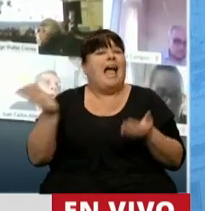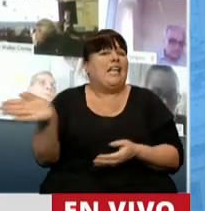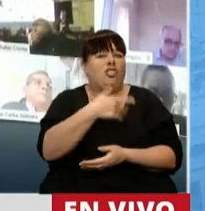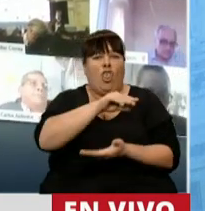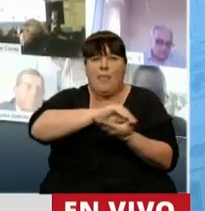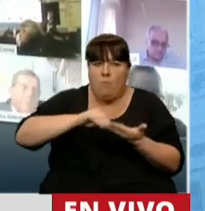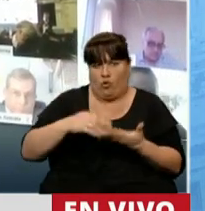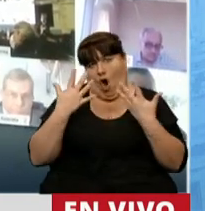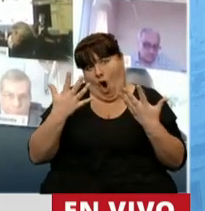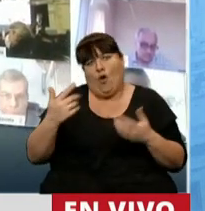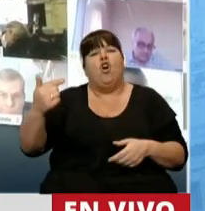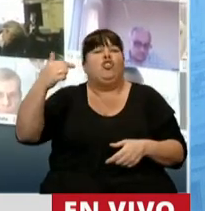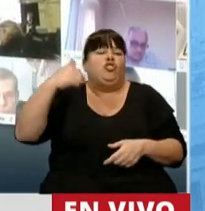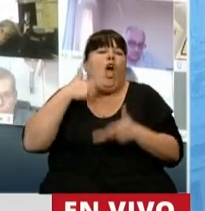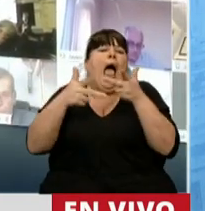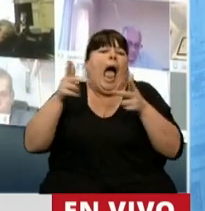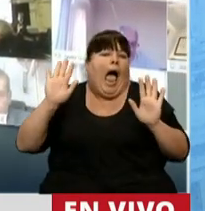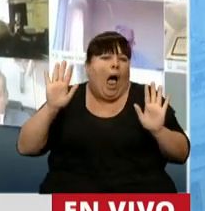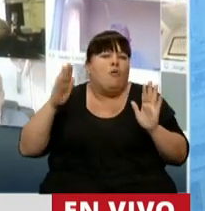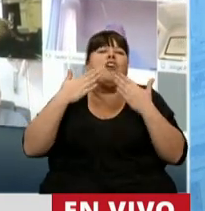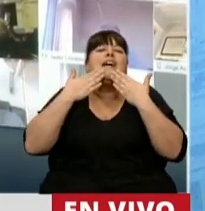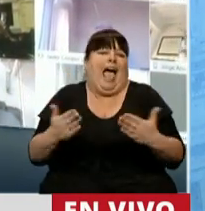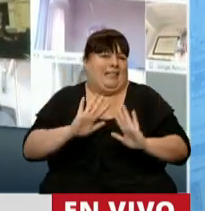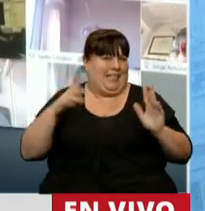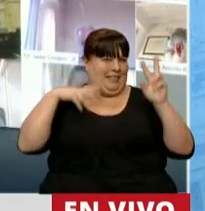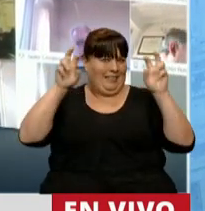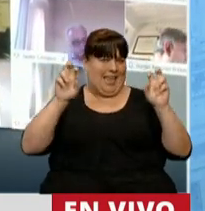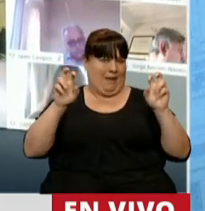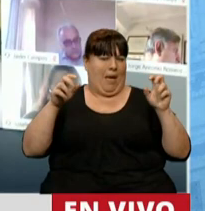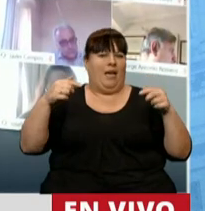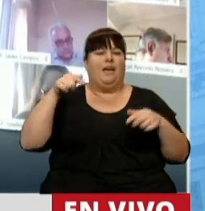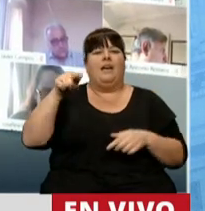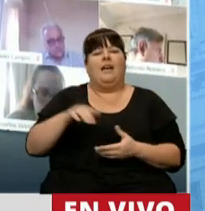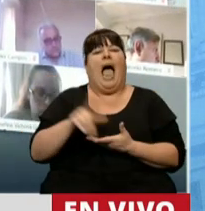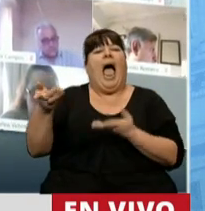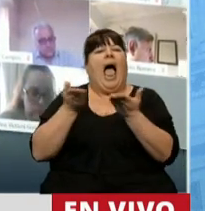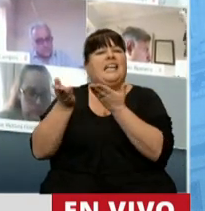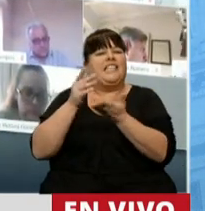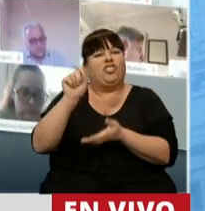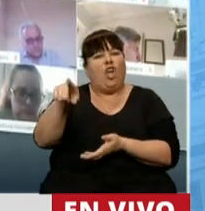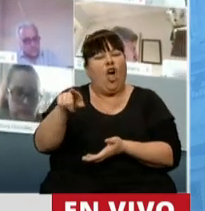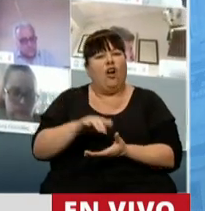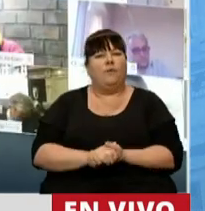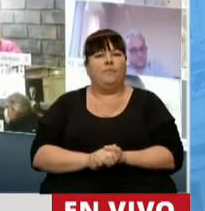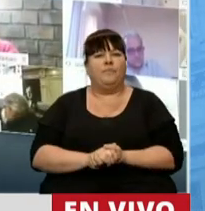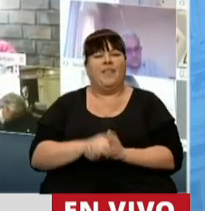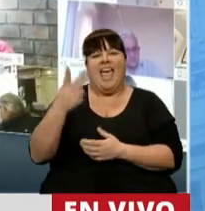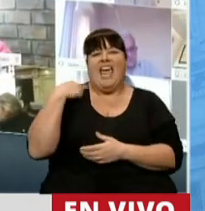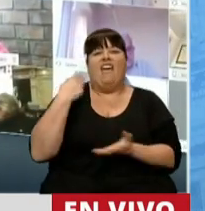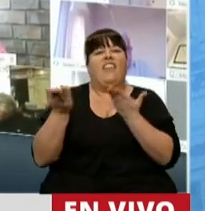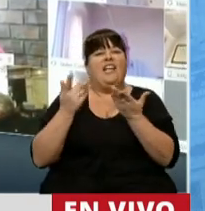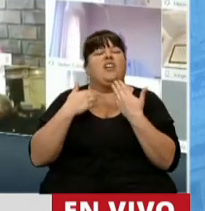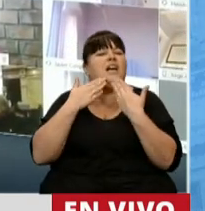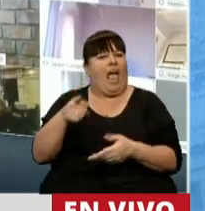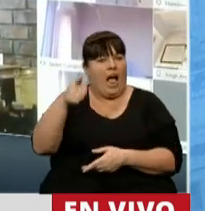los diputados, obviamente. Yo me voy a referir en las gracias a Mitchell, su asesor, su jefe de